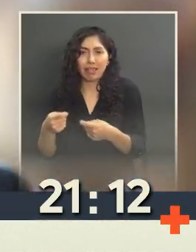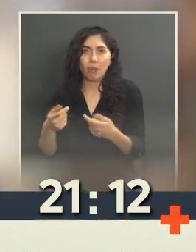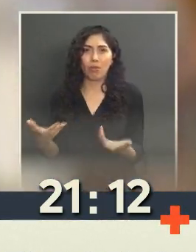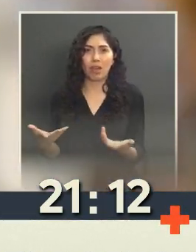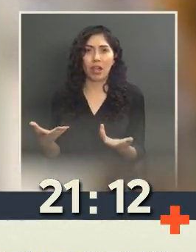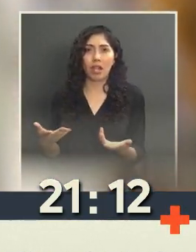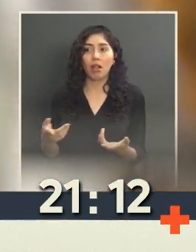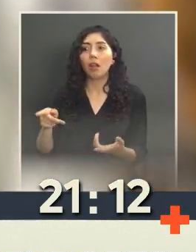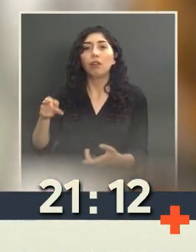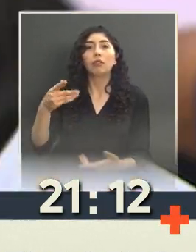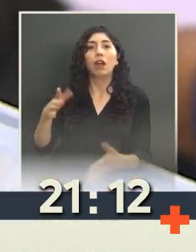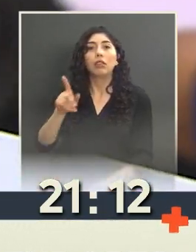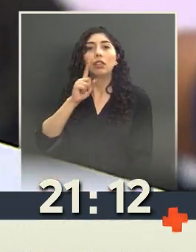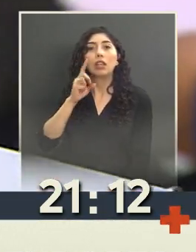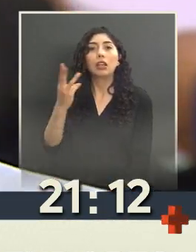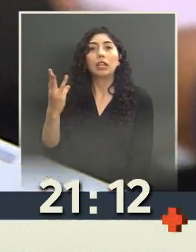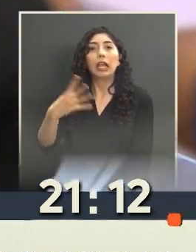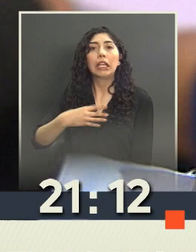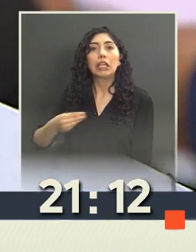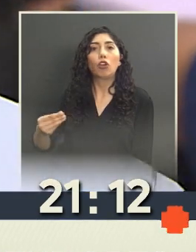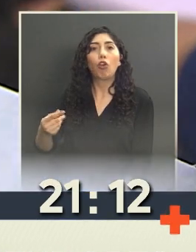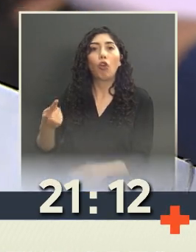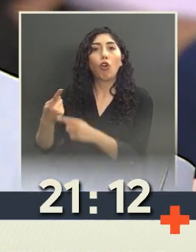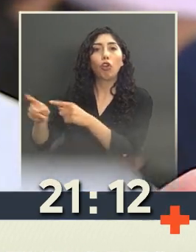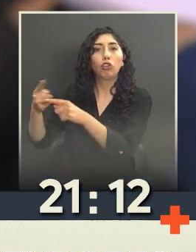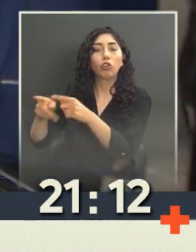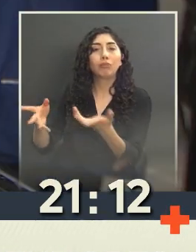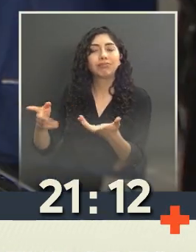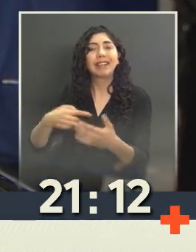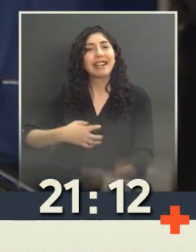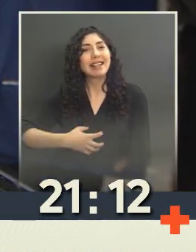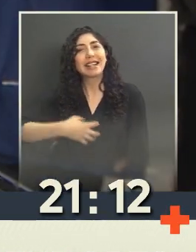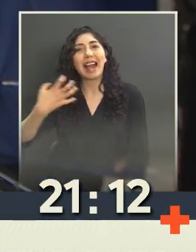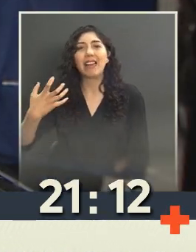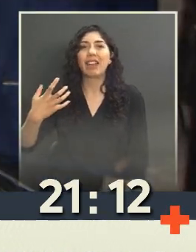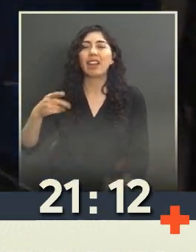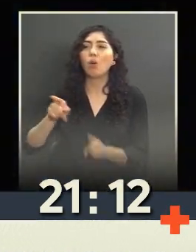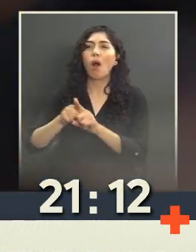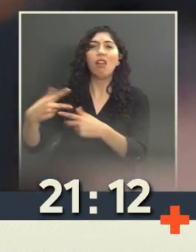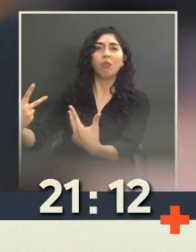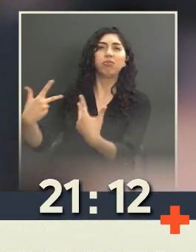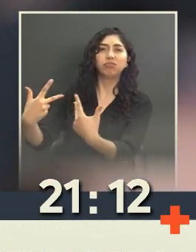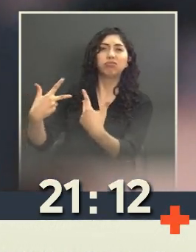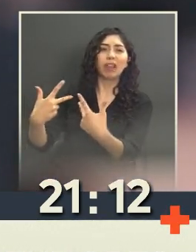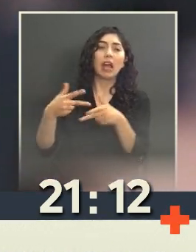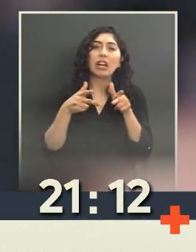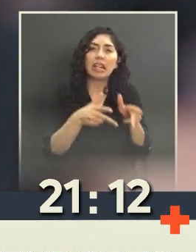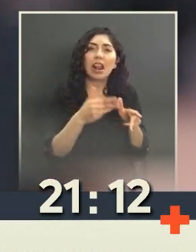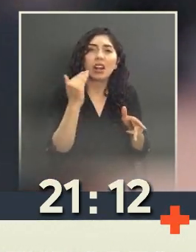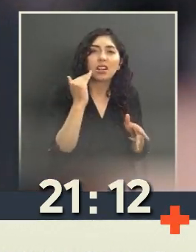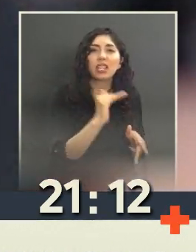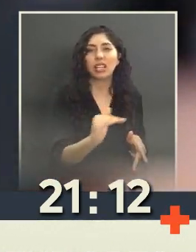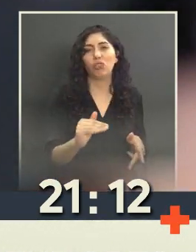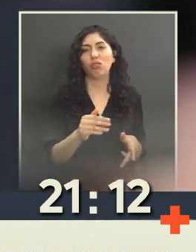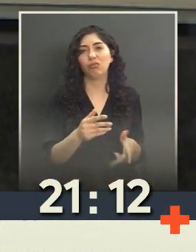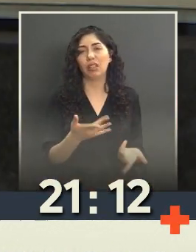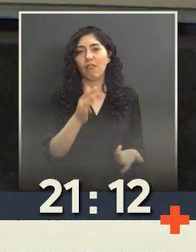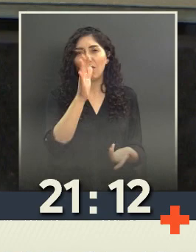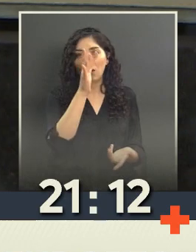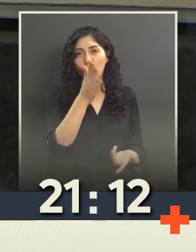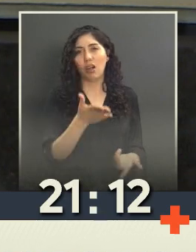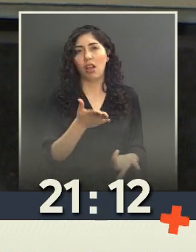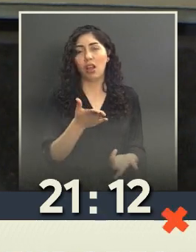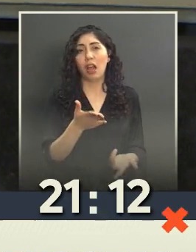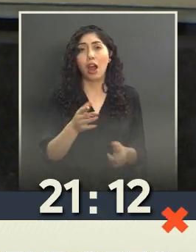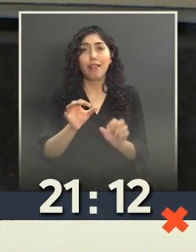tres hijos más, entonces eso es que da rabia. Se ríe así de los niños. No me ha dado ni un peso